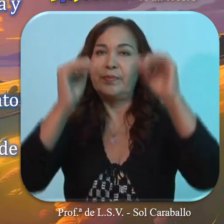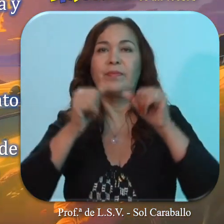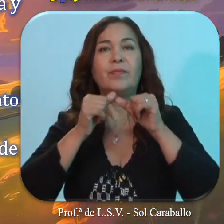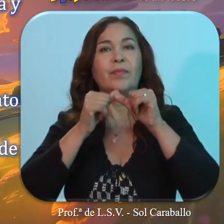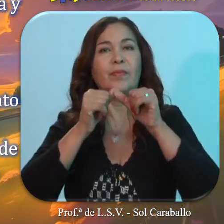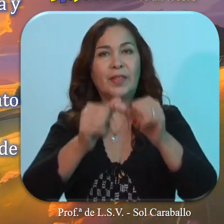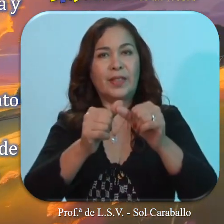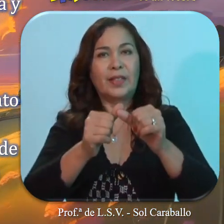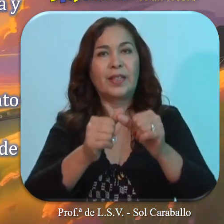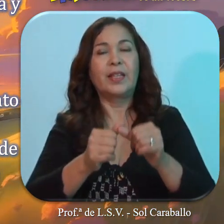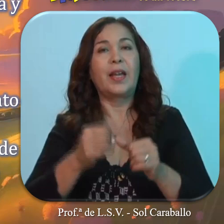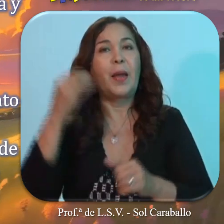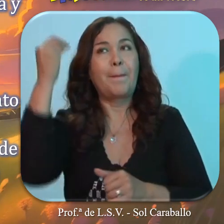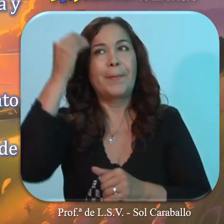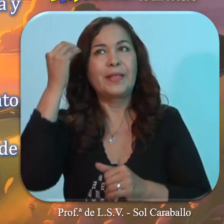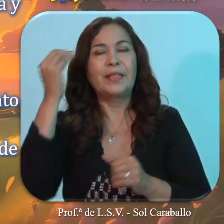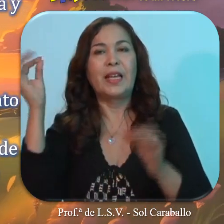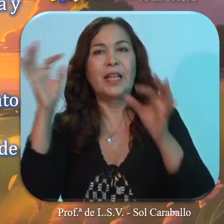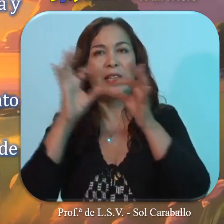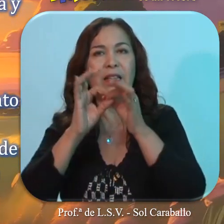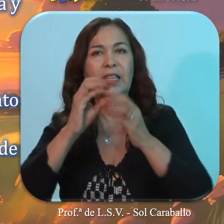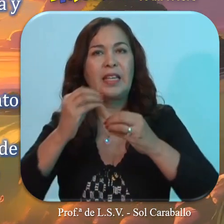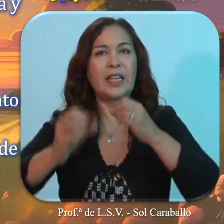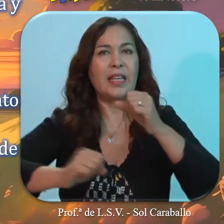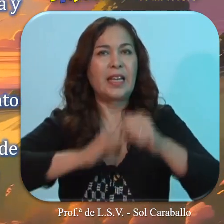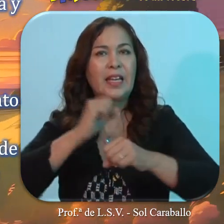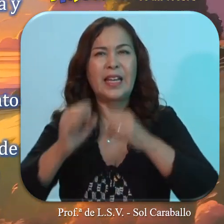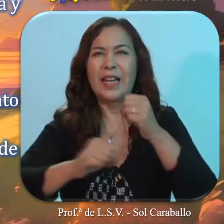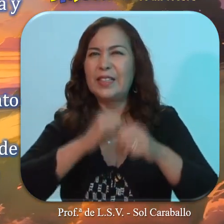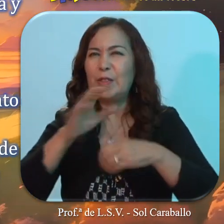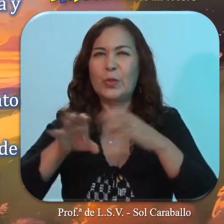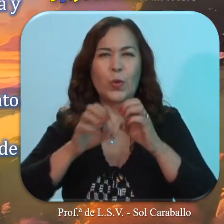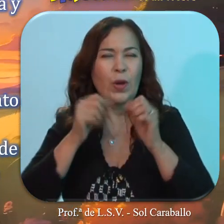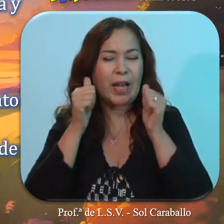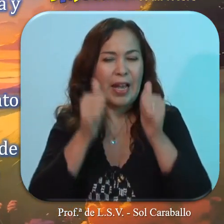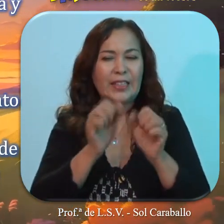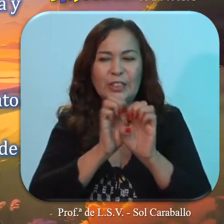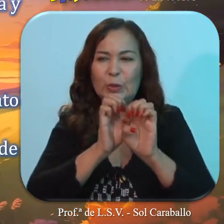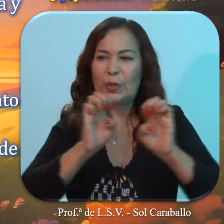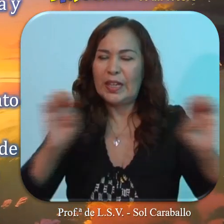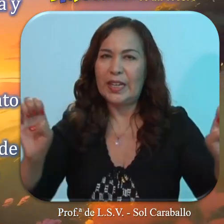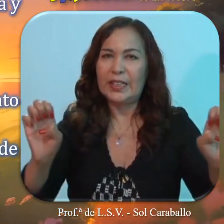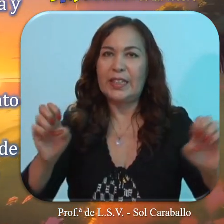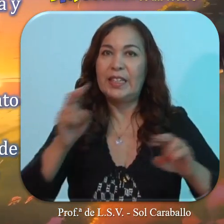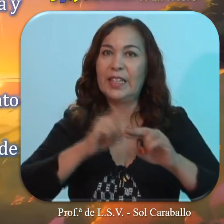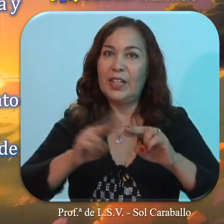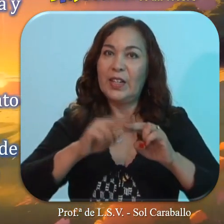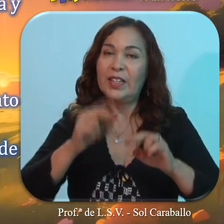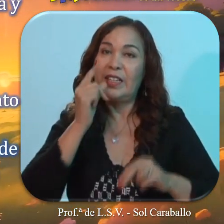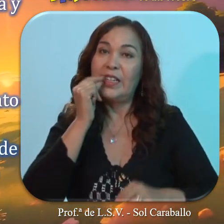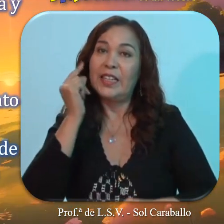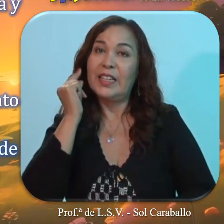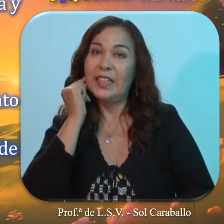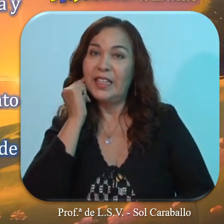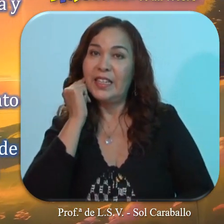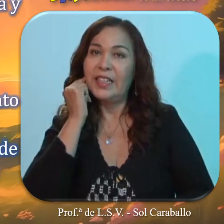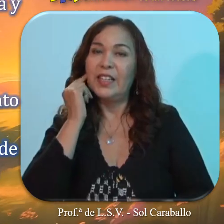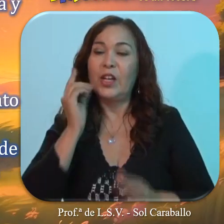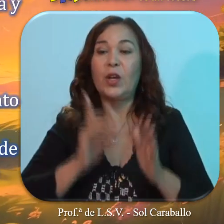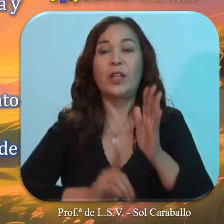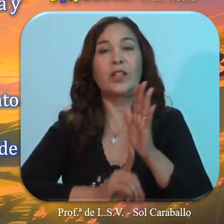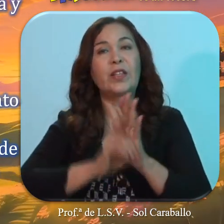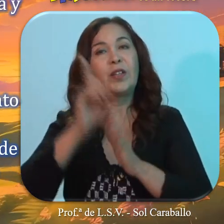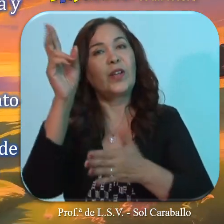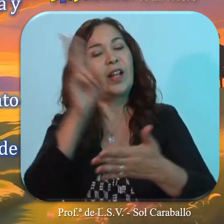Se concreta el pensamiento y la acción en una calidad educativa, donde los niños y niñas se